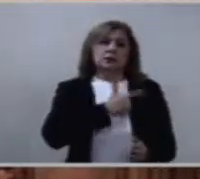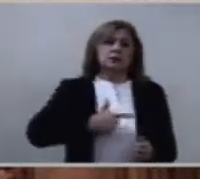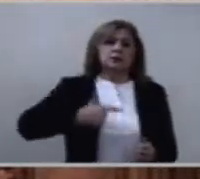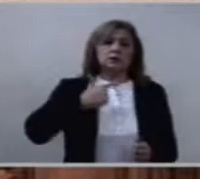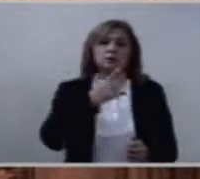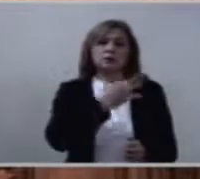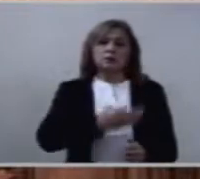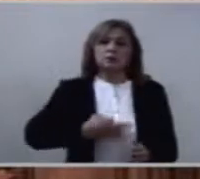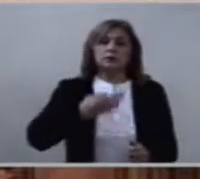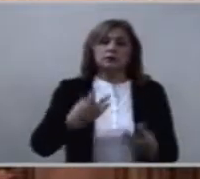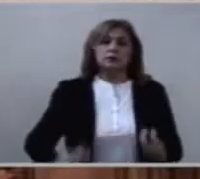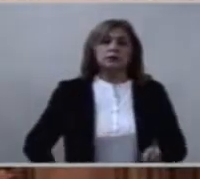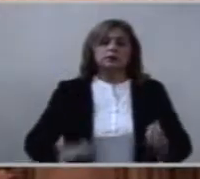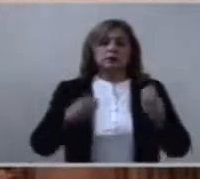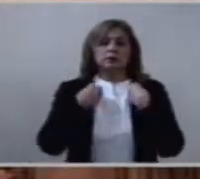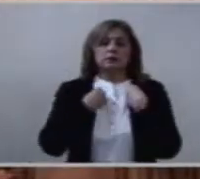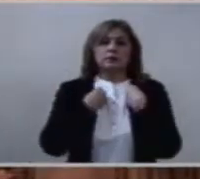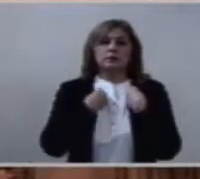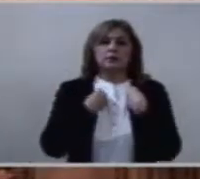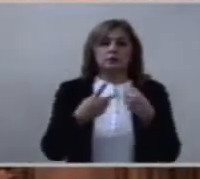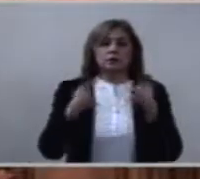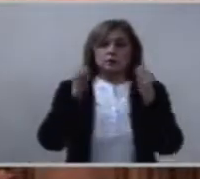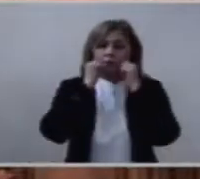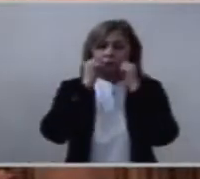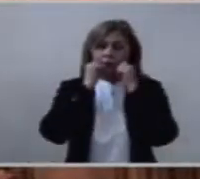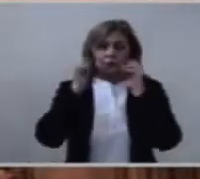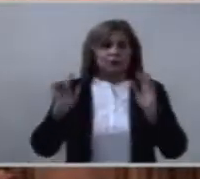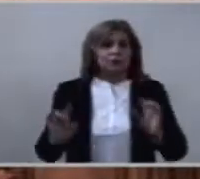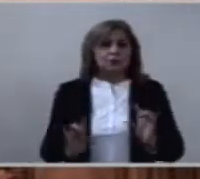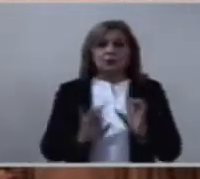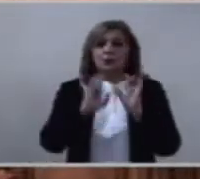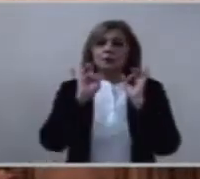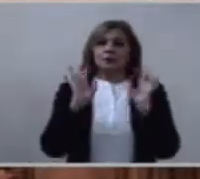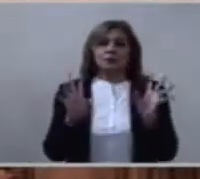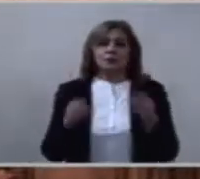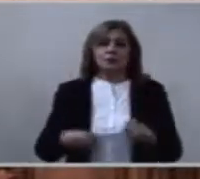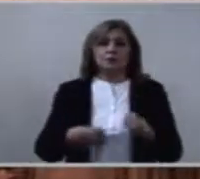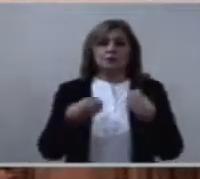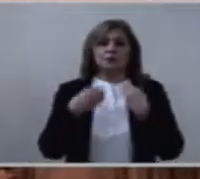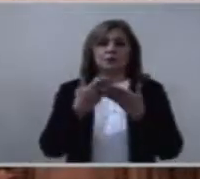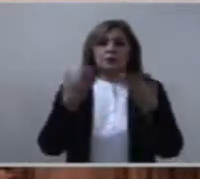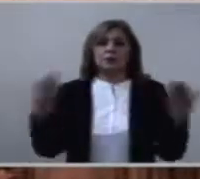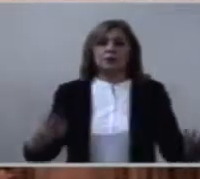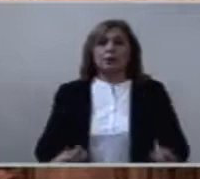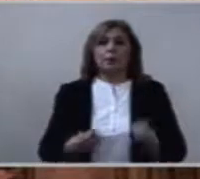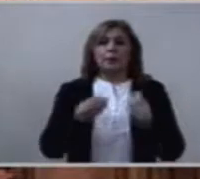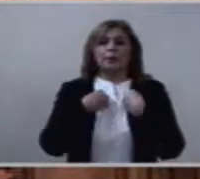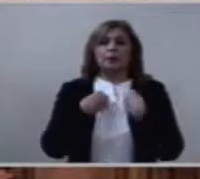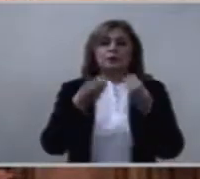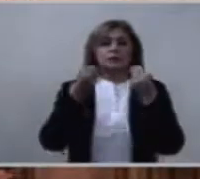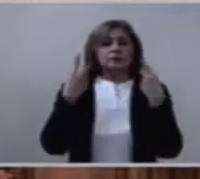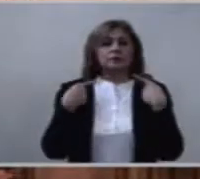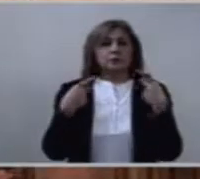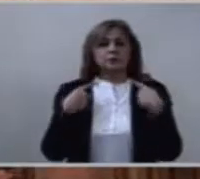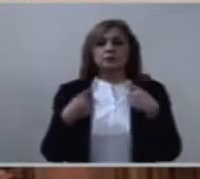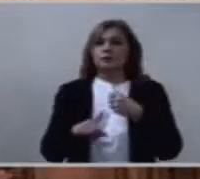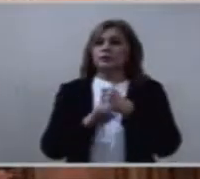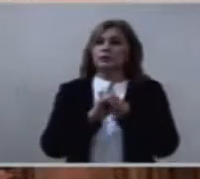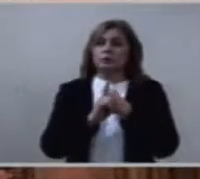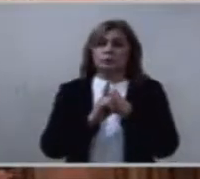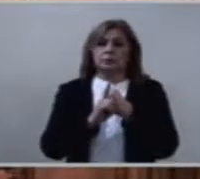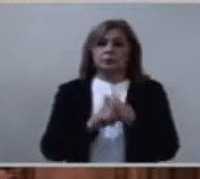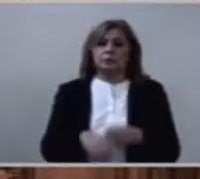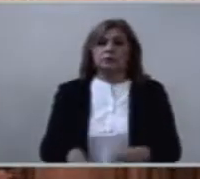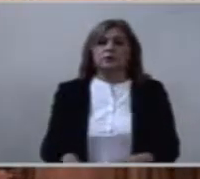en medio de esa grave situación. Hermanas y hermanos,